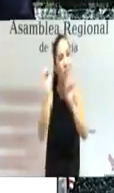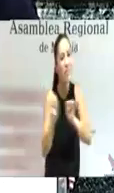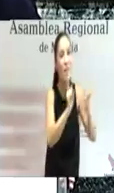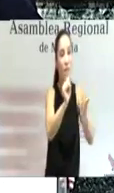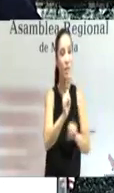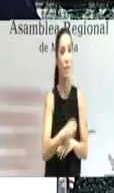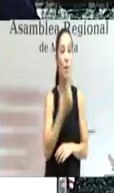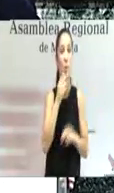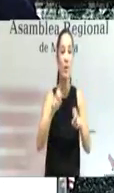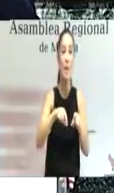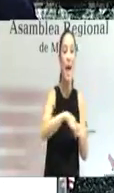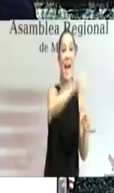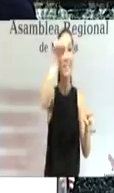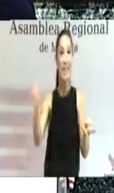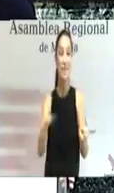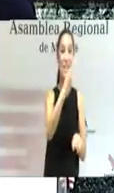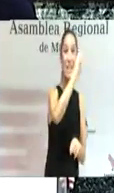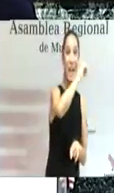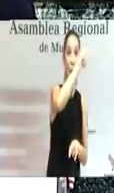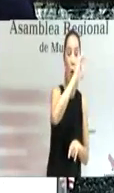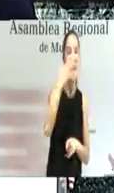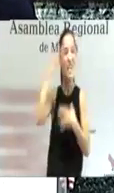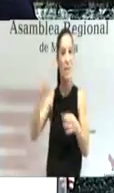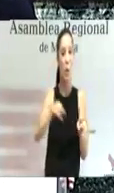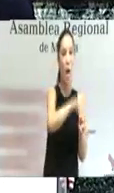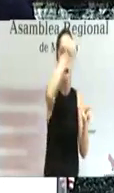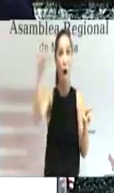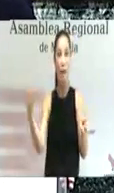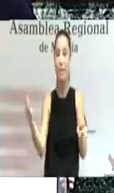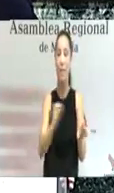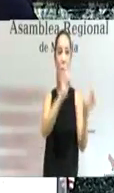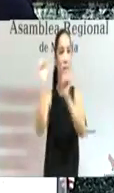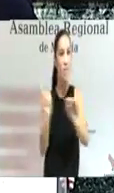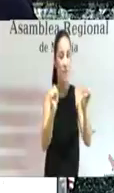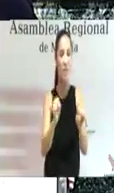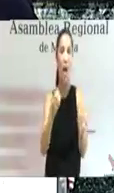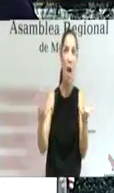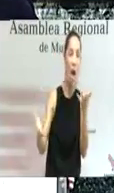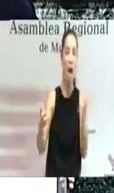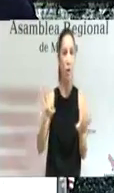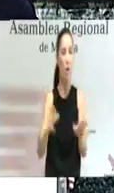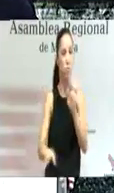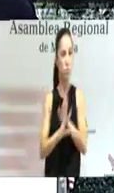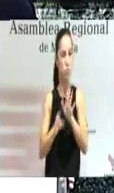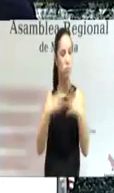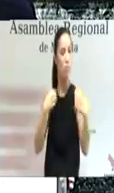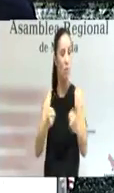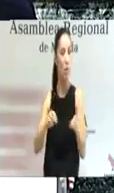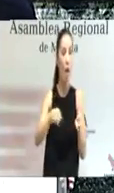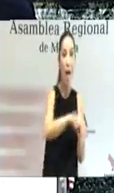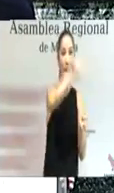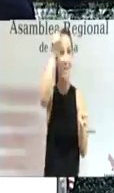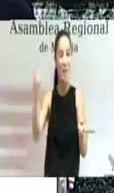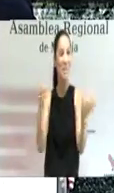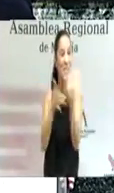el trasvase Tajo Segura con rotundidad sin titubeos sin demagogia. El trasvase es el mejor símbolo de una